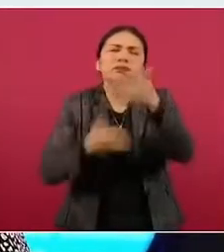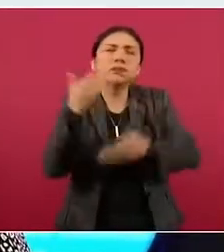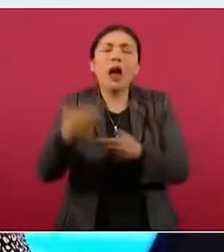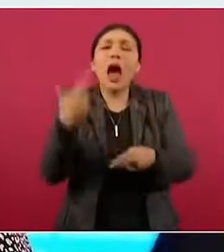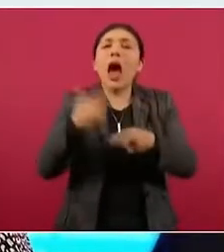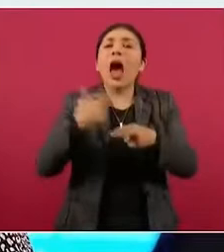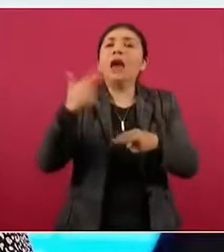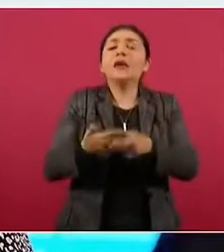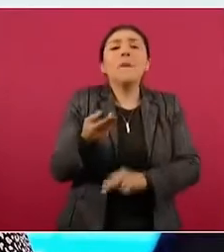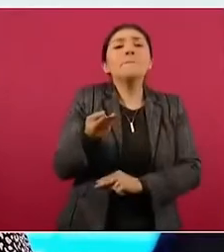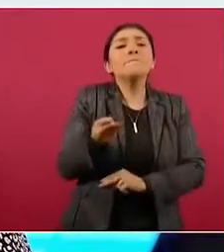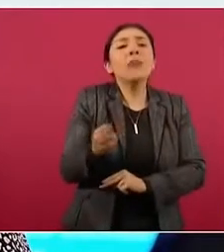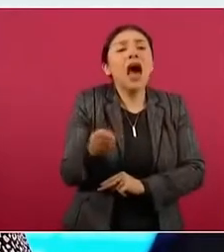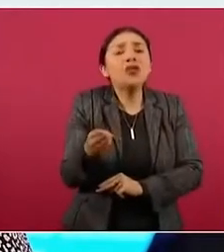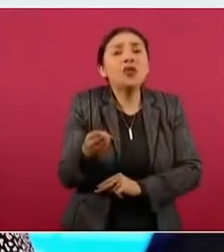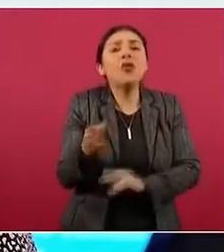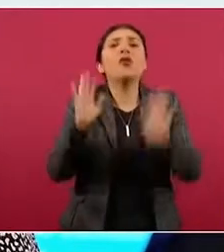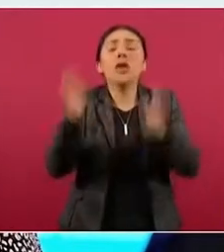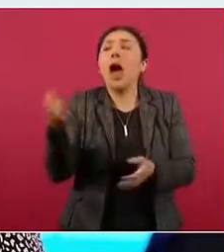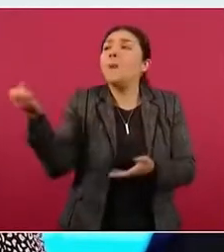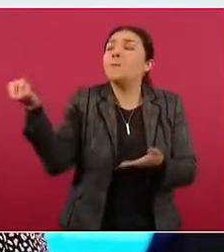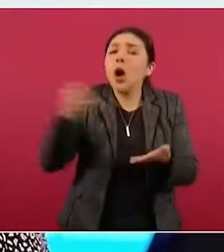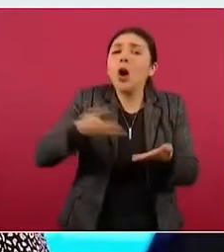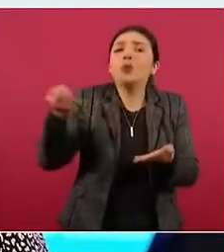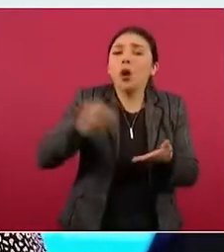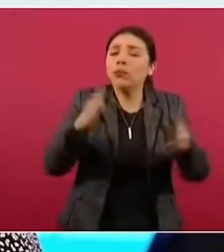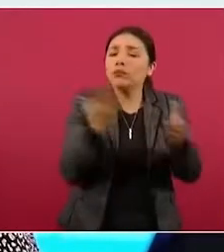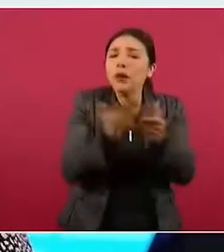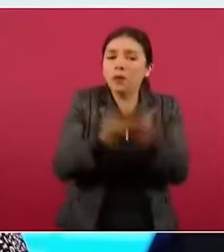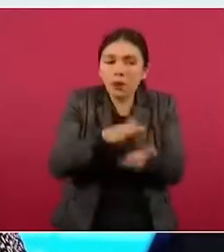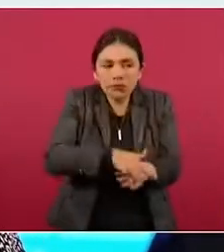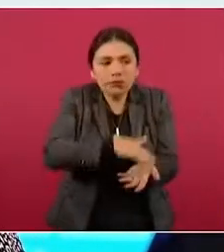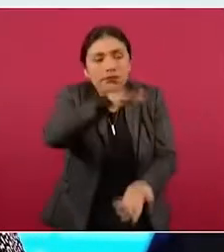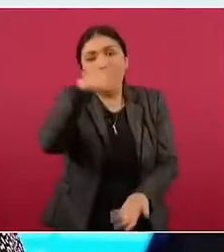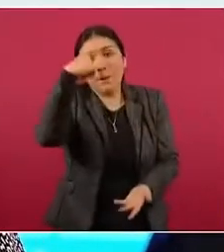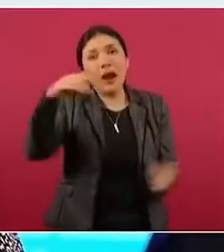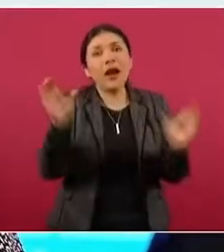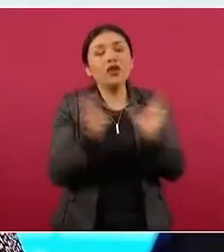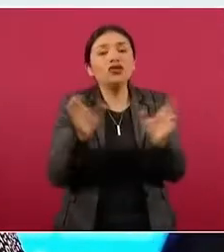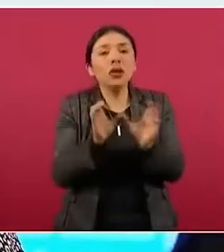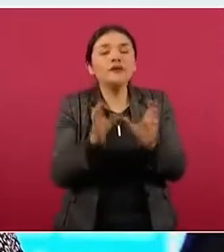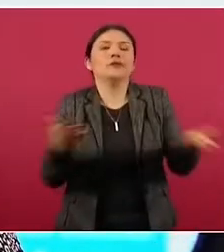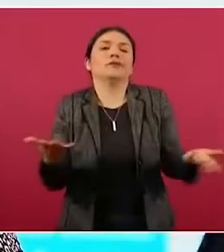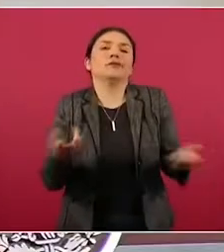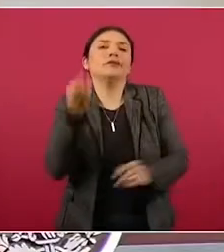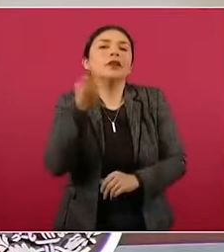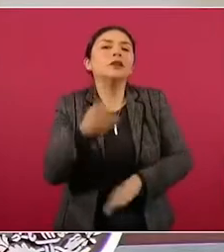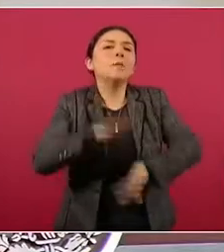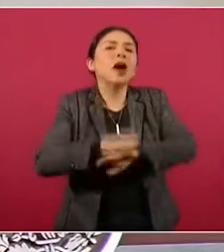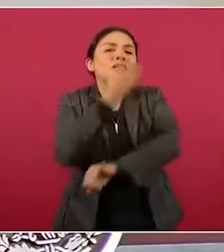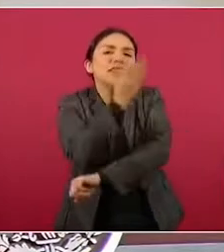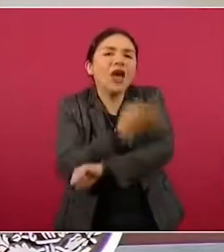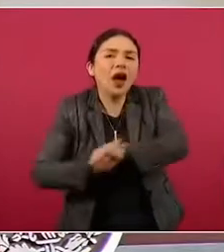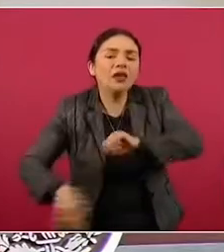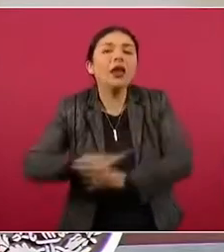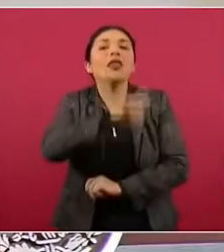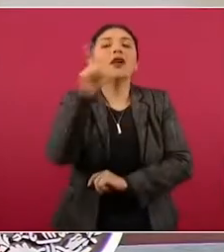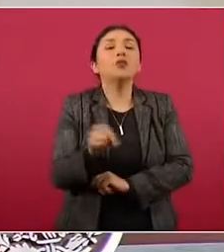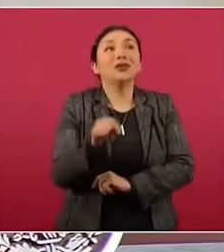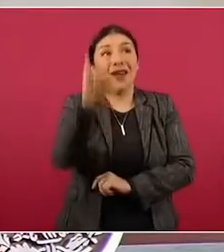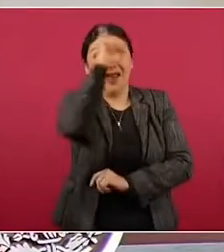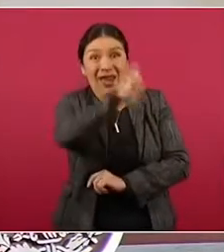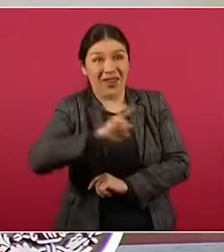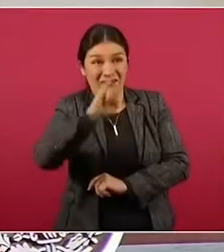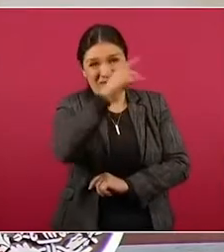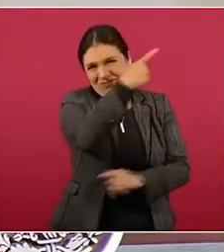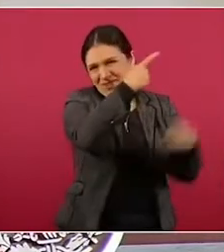constancia, lo dejaron hasta el final. Y luego lo que empezaron a hacer fueron muchos patrones a condicionar o a presionar